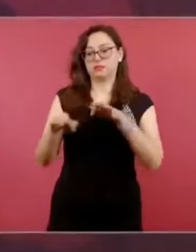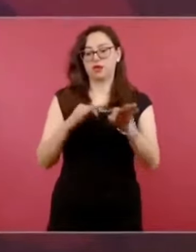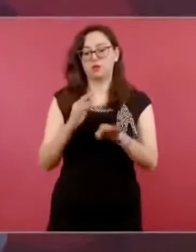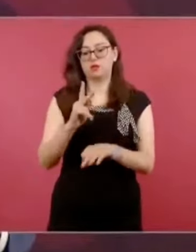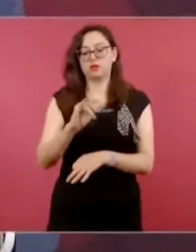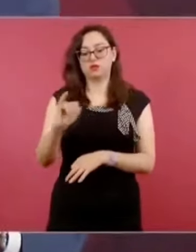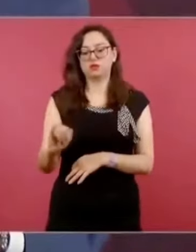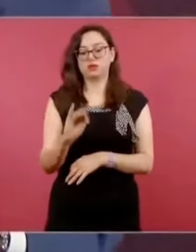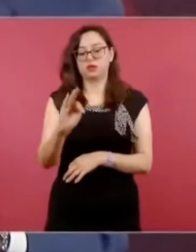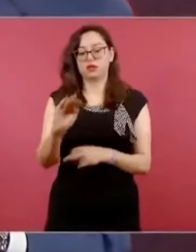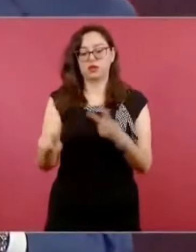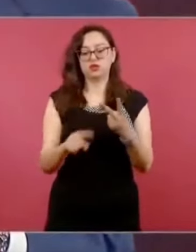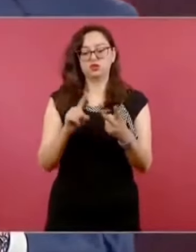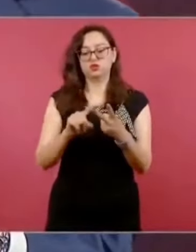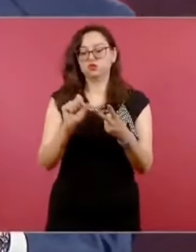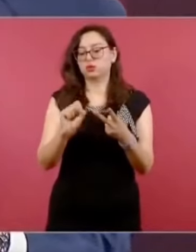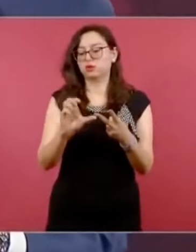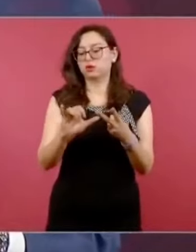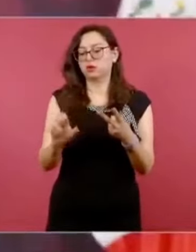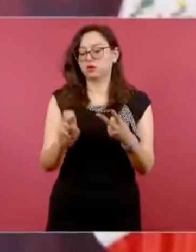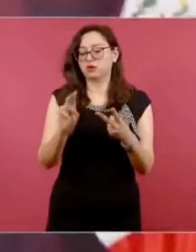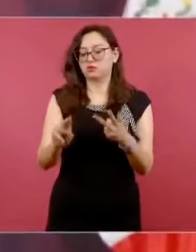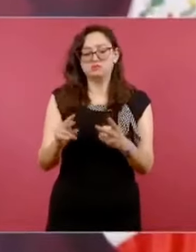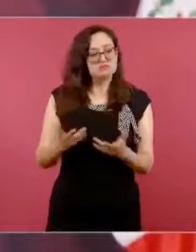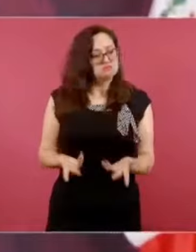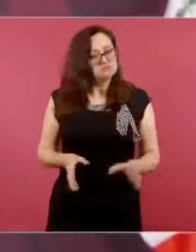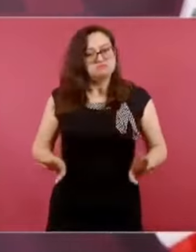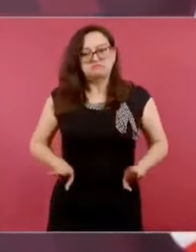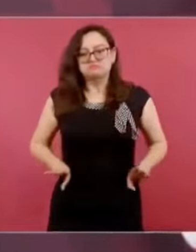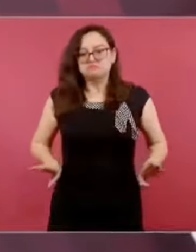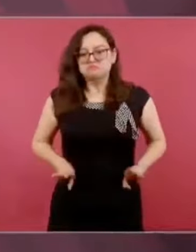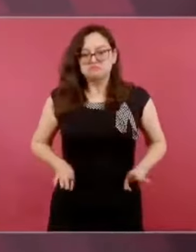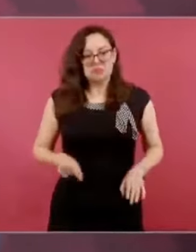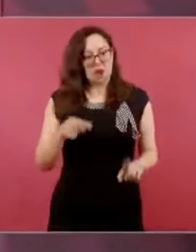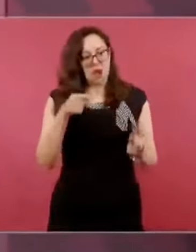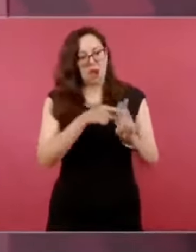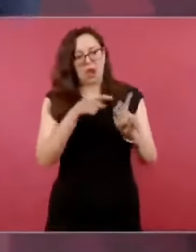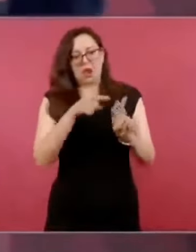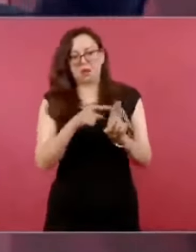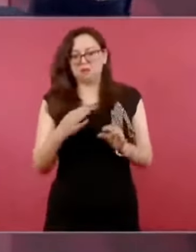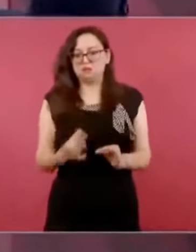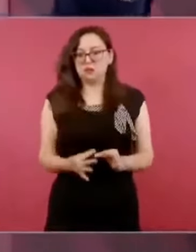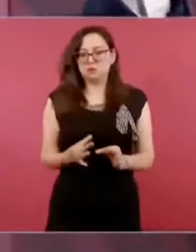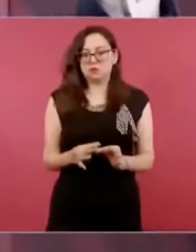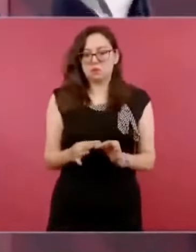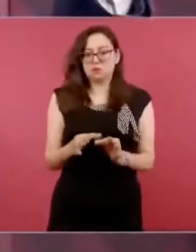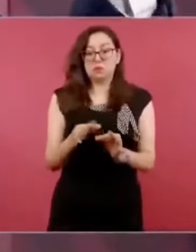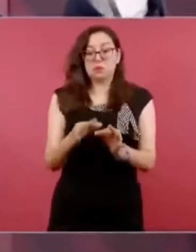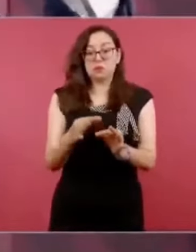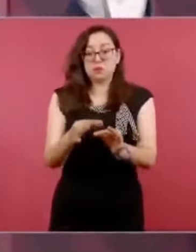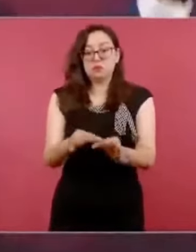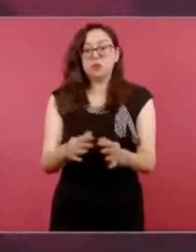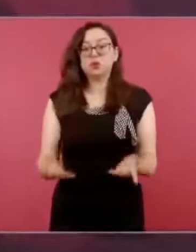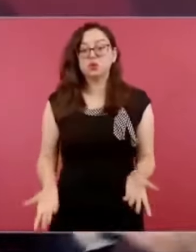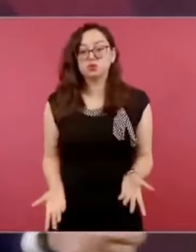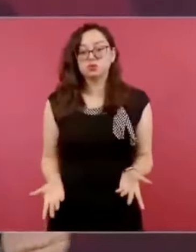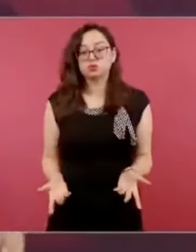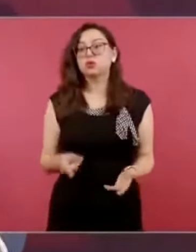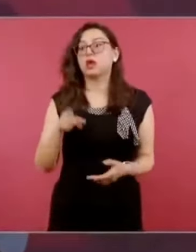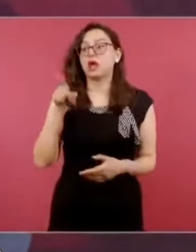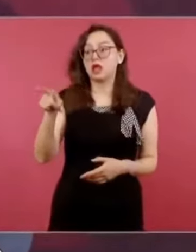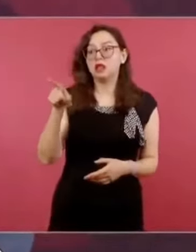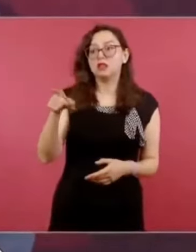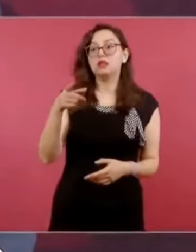Suprema Corte que actuó con rectitud. Por eso iba yo a sus informes,